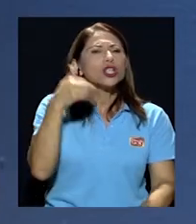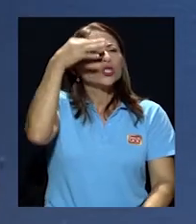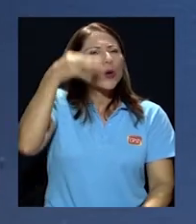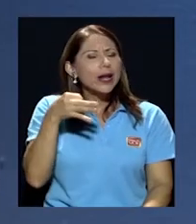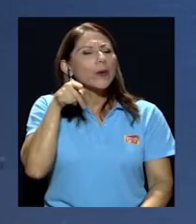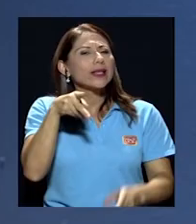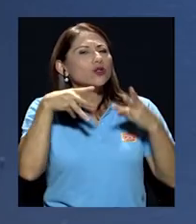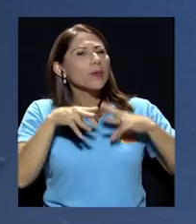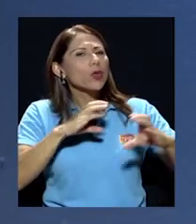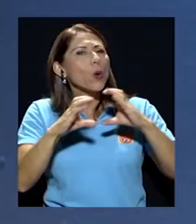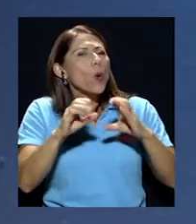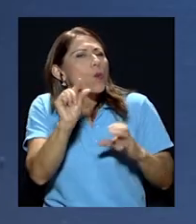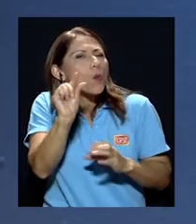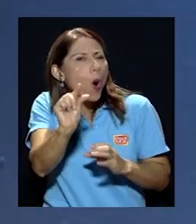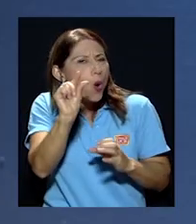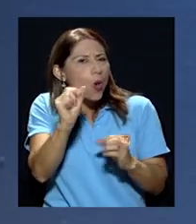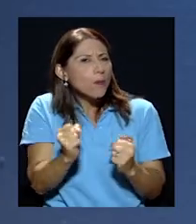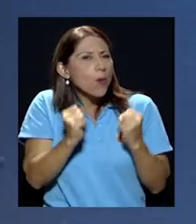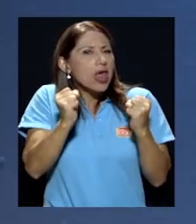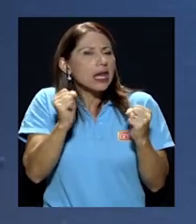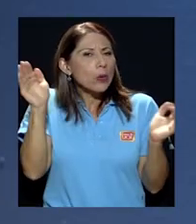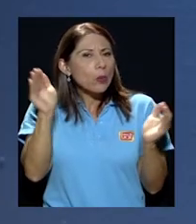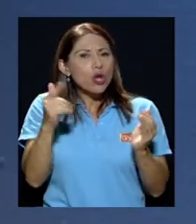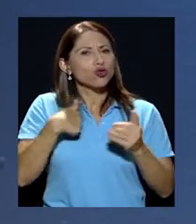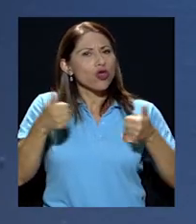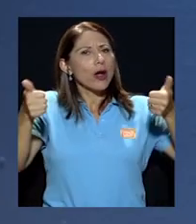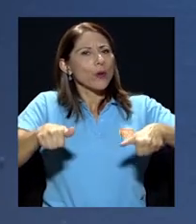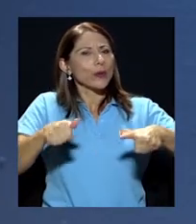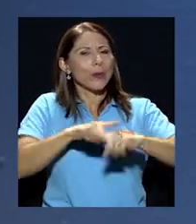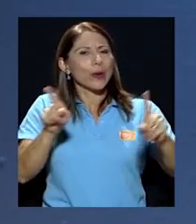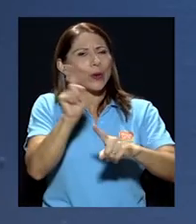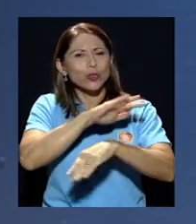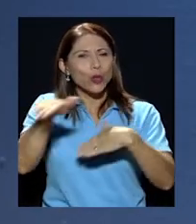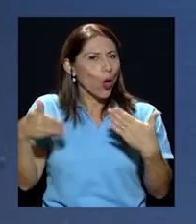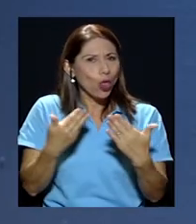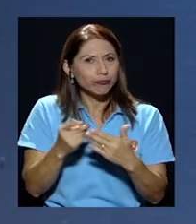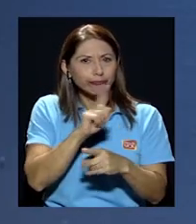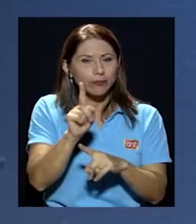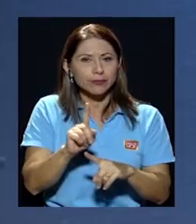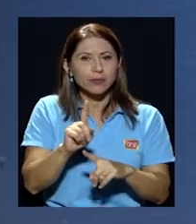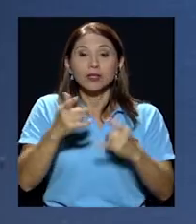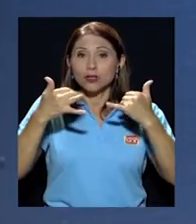perdiendo un poco de poder. Yo estoy de acuerdo con usted, pero no todo. Es decir, todavía hoy